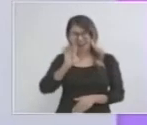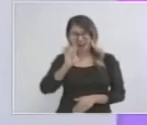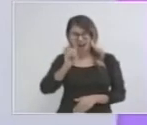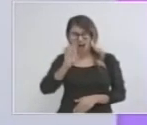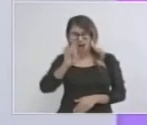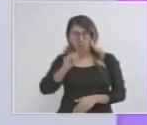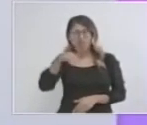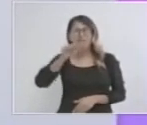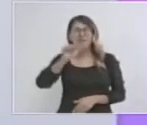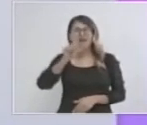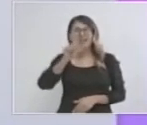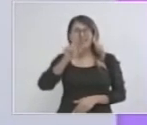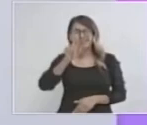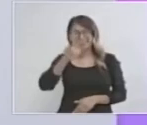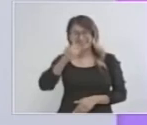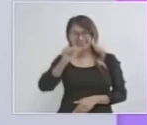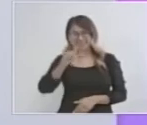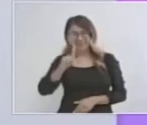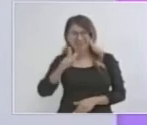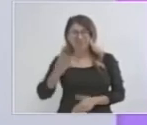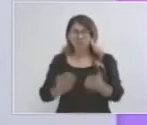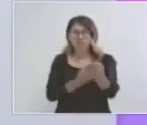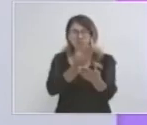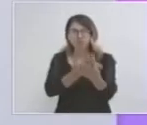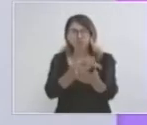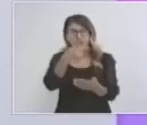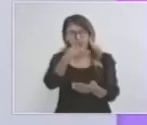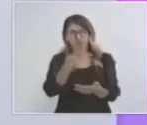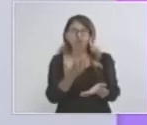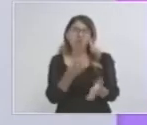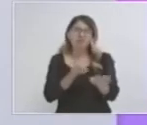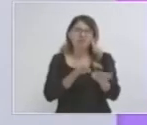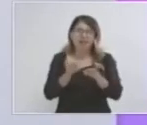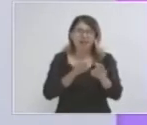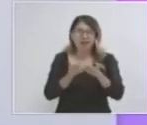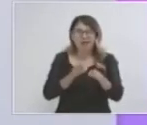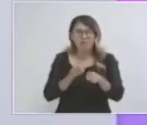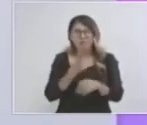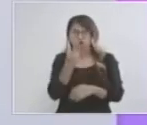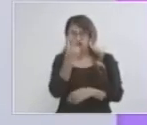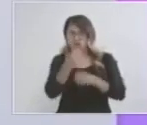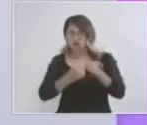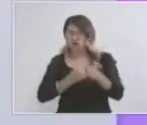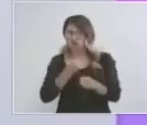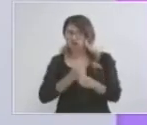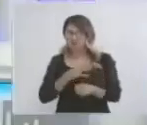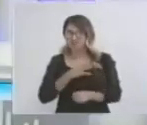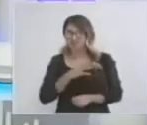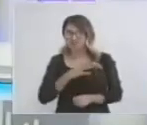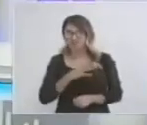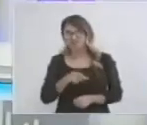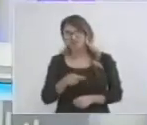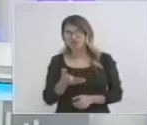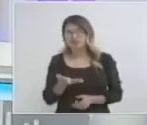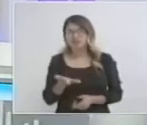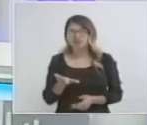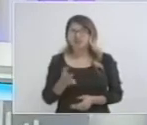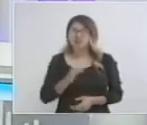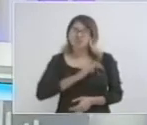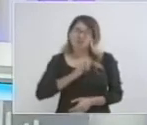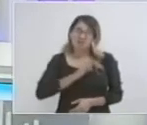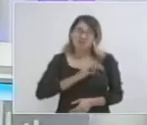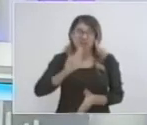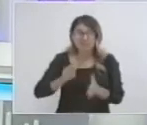quien viene a presentarnos su plan de trabajo que dura estos dos próximos años y con posibilidad de reelección.